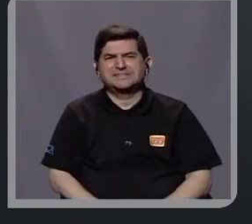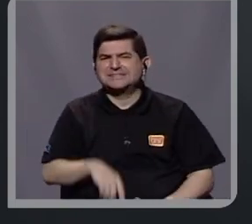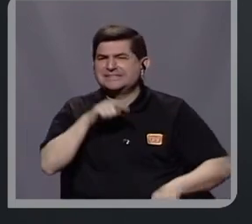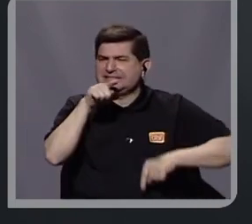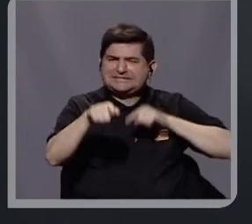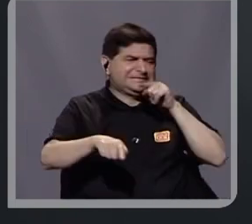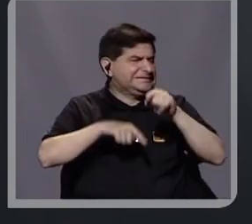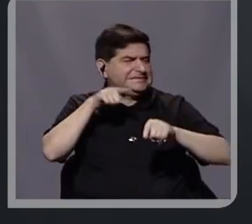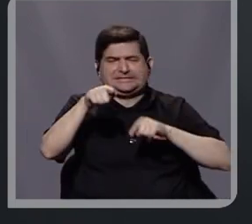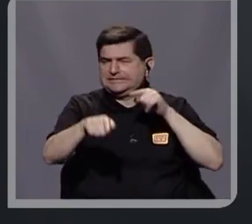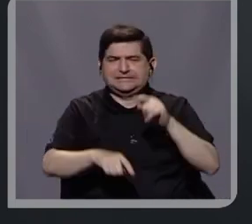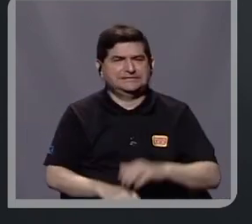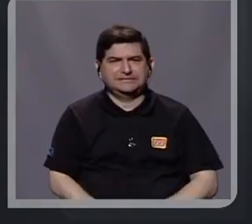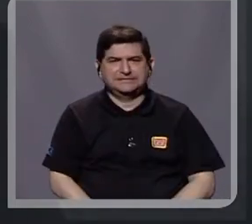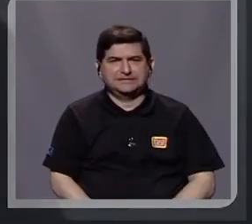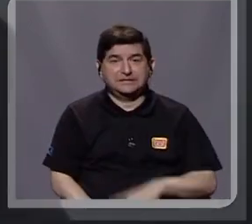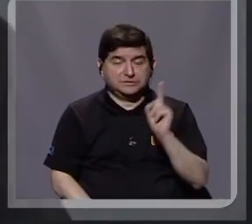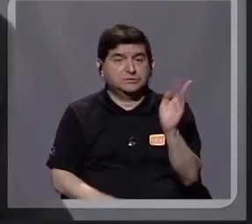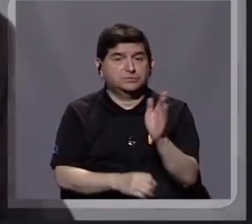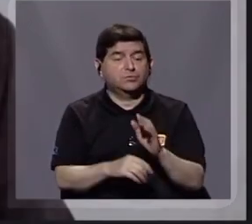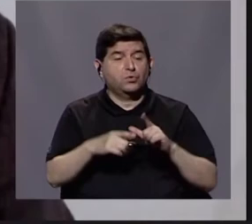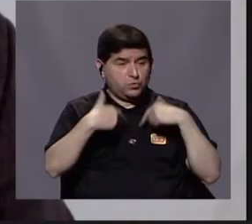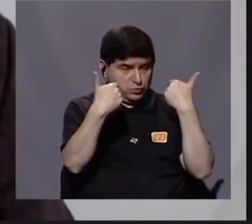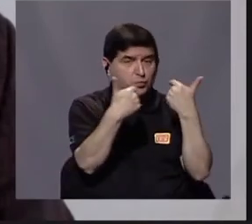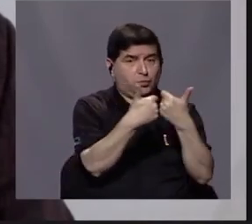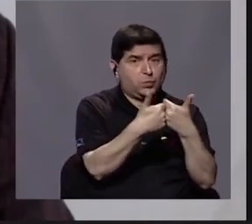críticas por un segmento,